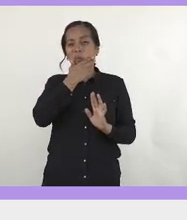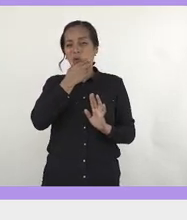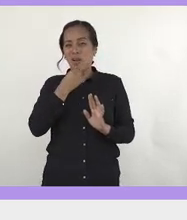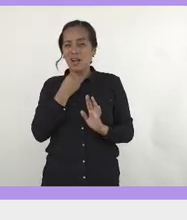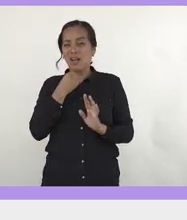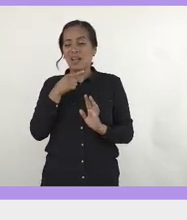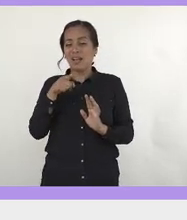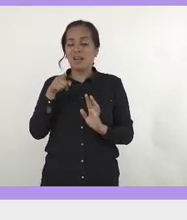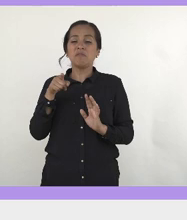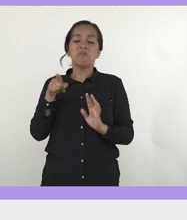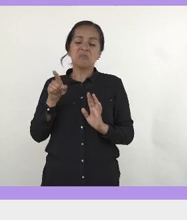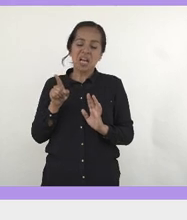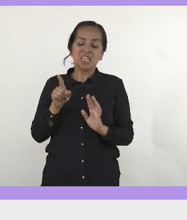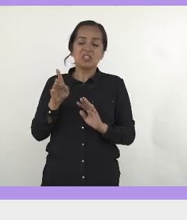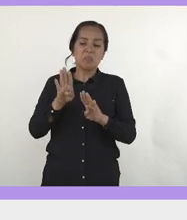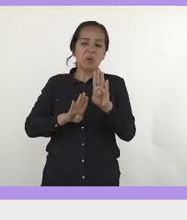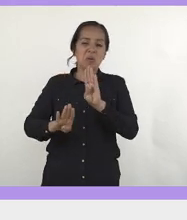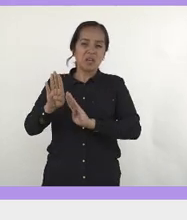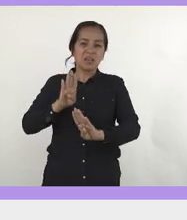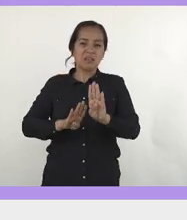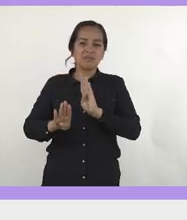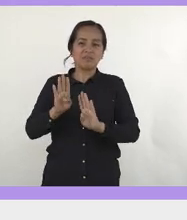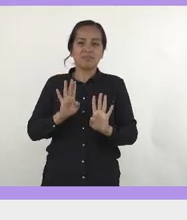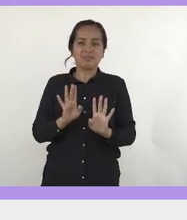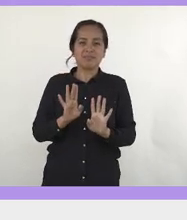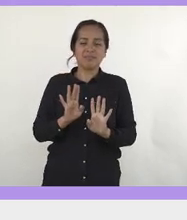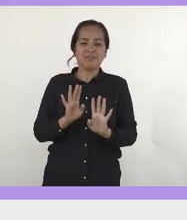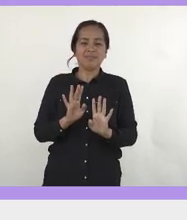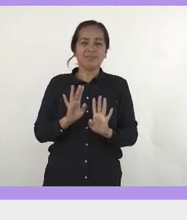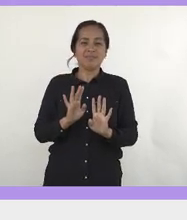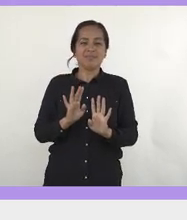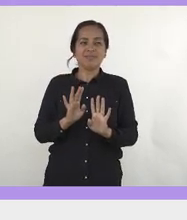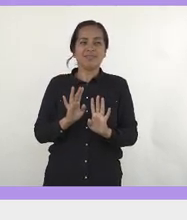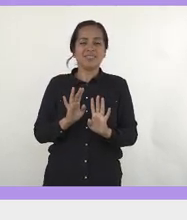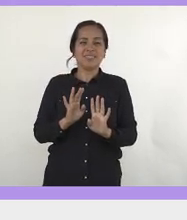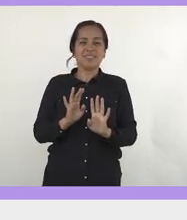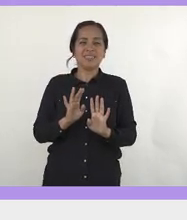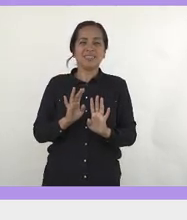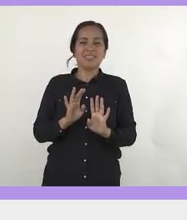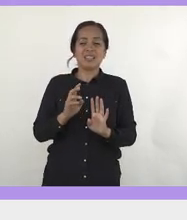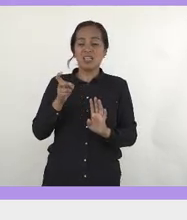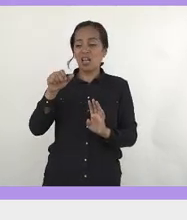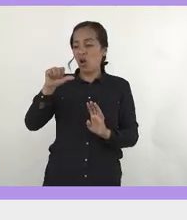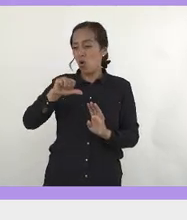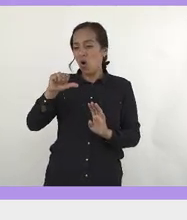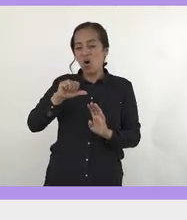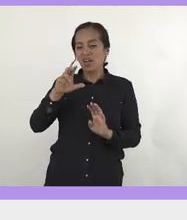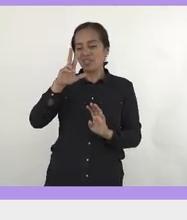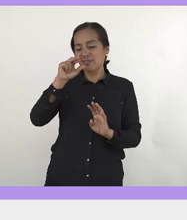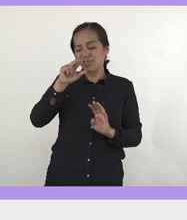una cuestión biológica. Y digo, y esta no es como la charla para hablar de eso,